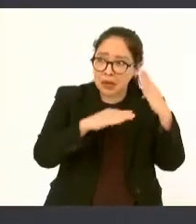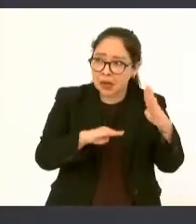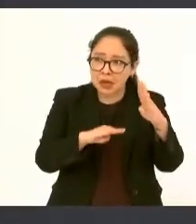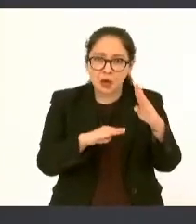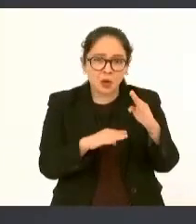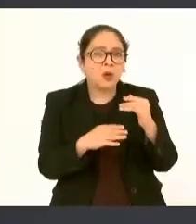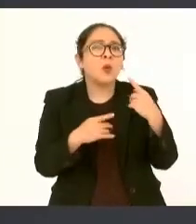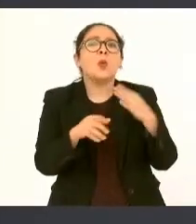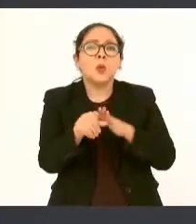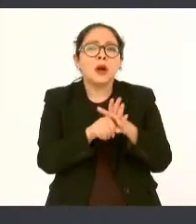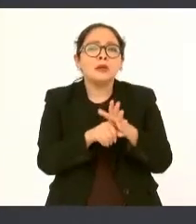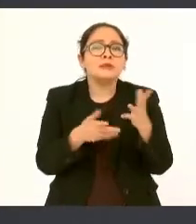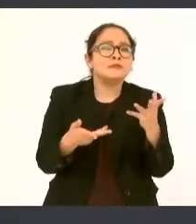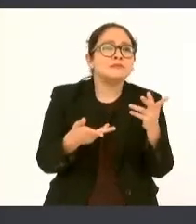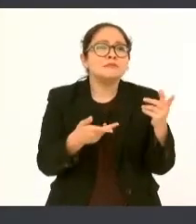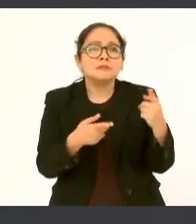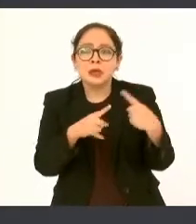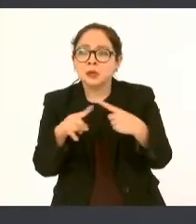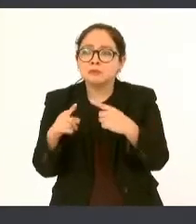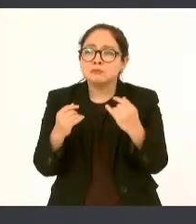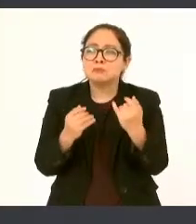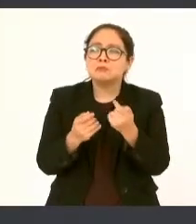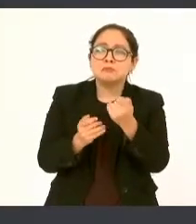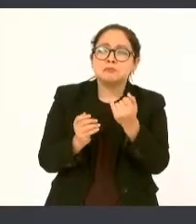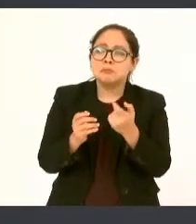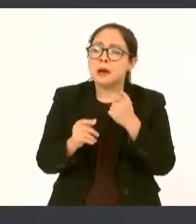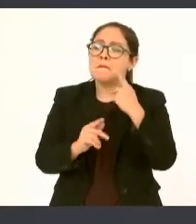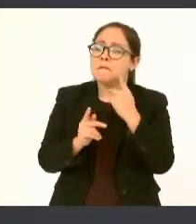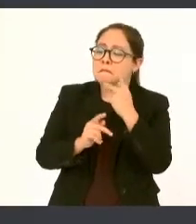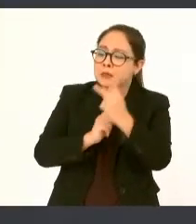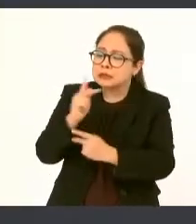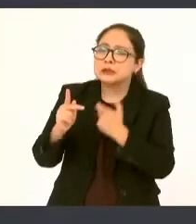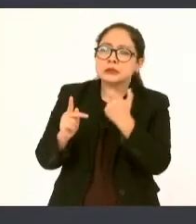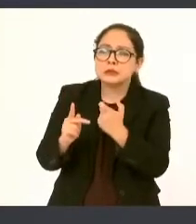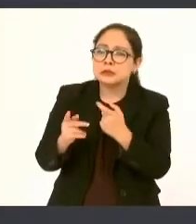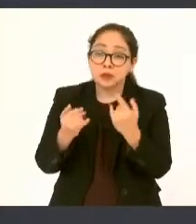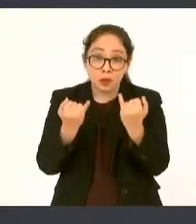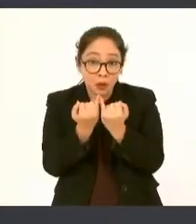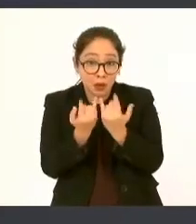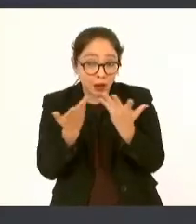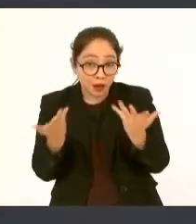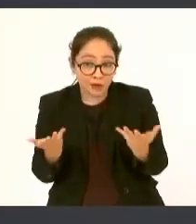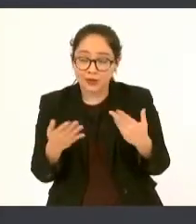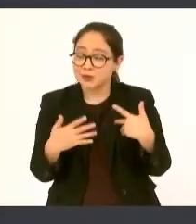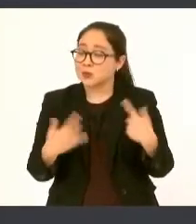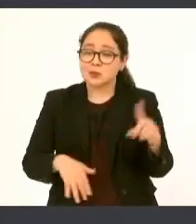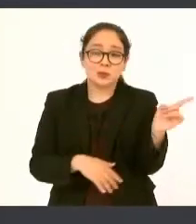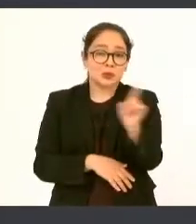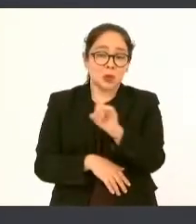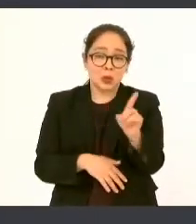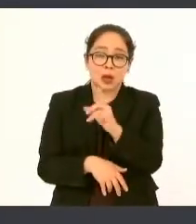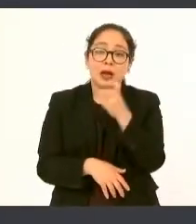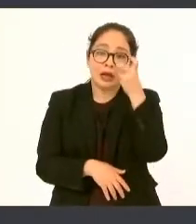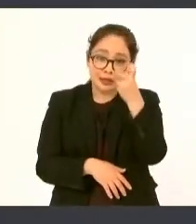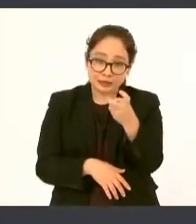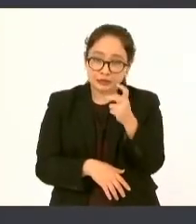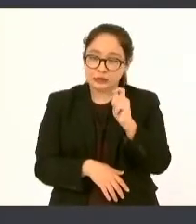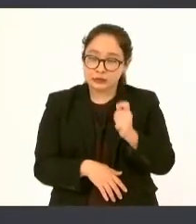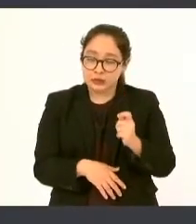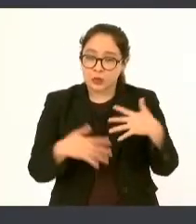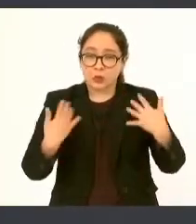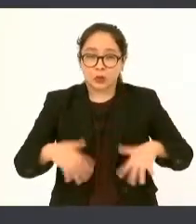entregado tantos créditos para pequeños empresarios como ahora esto ha representado